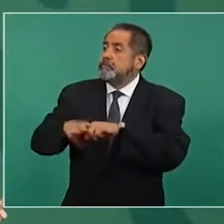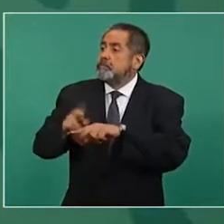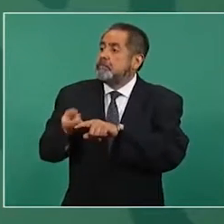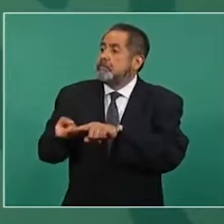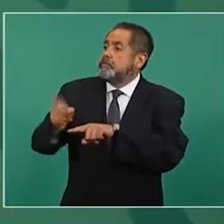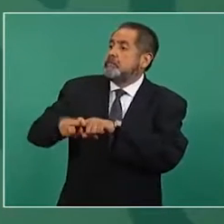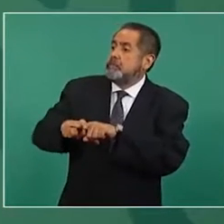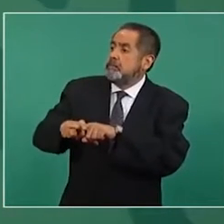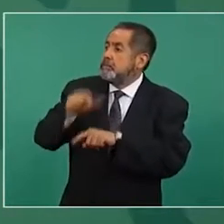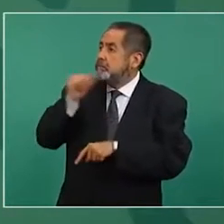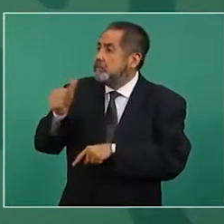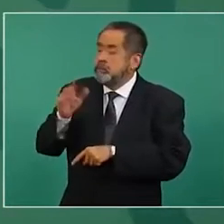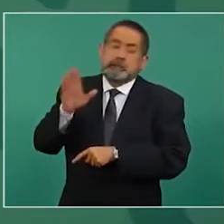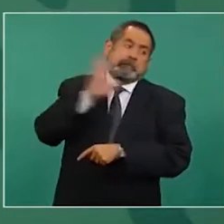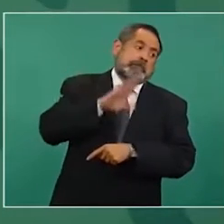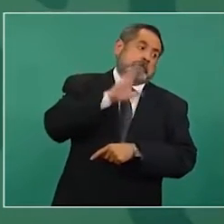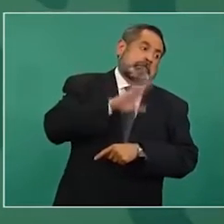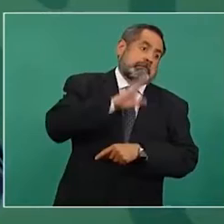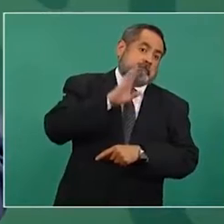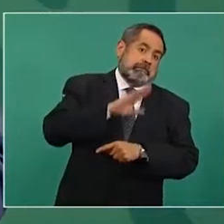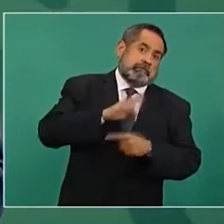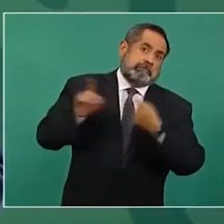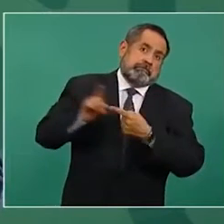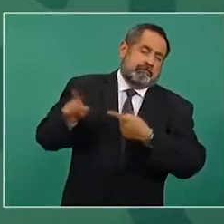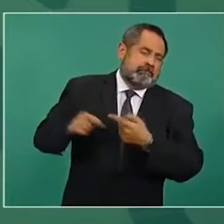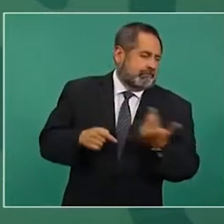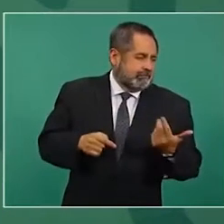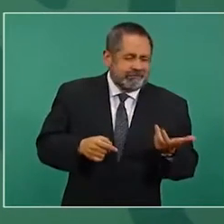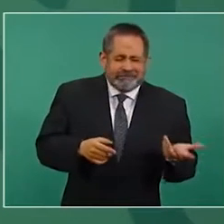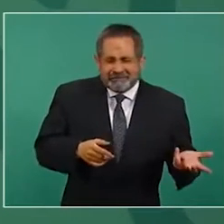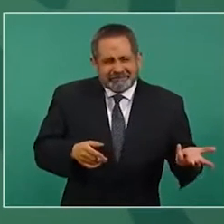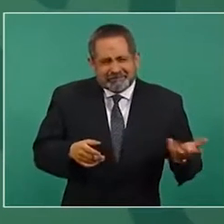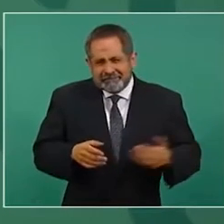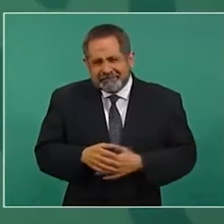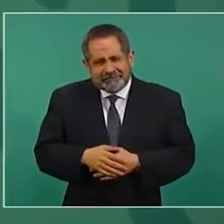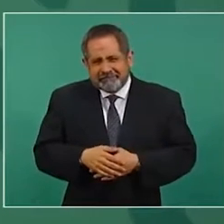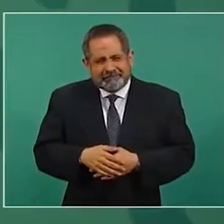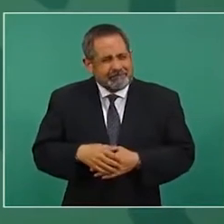que me hacía falta